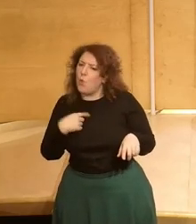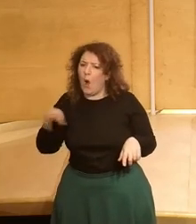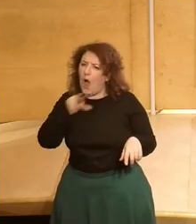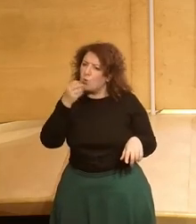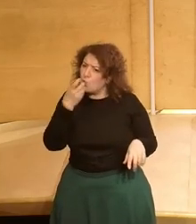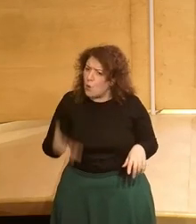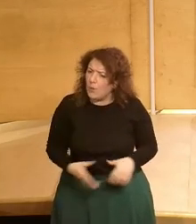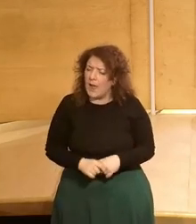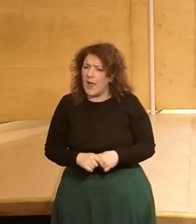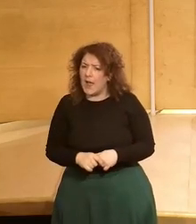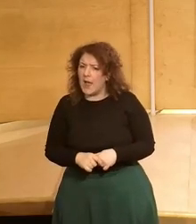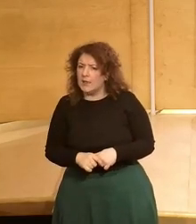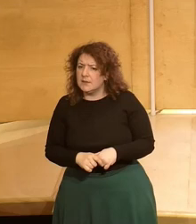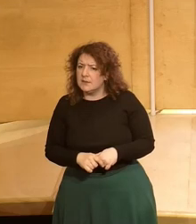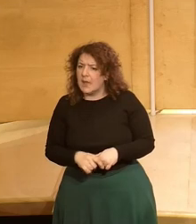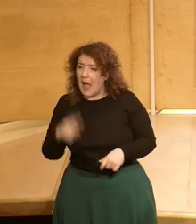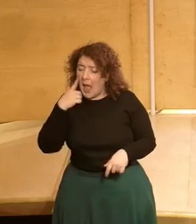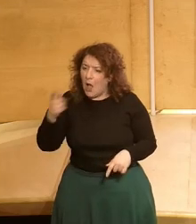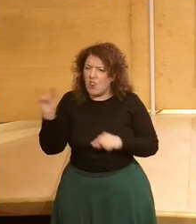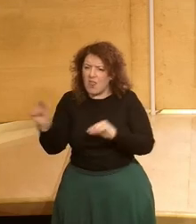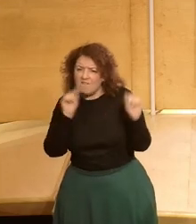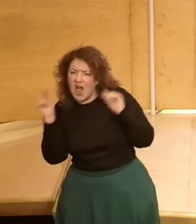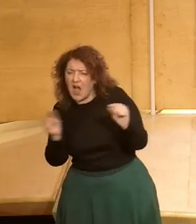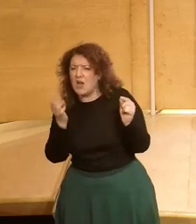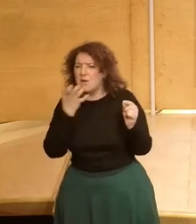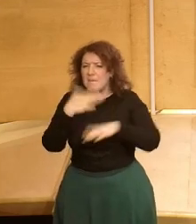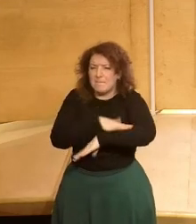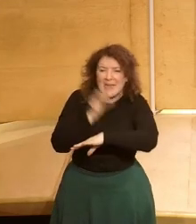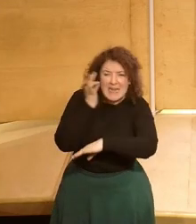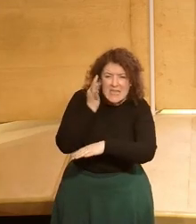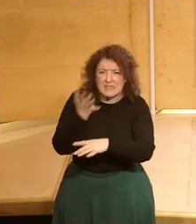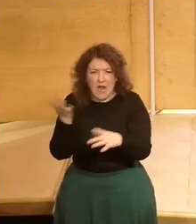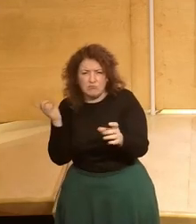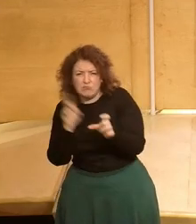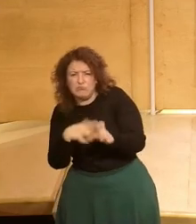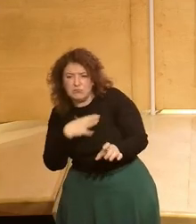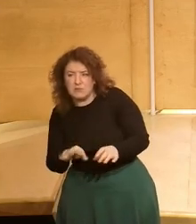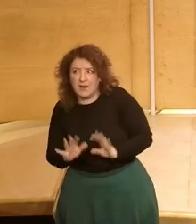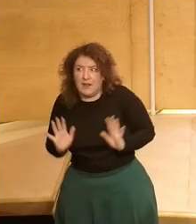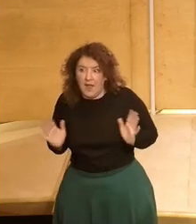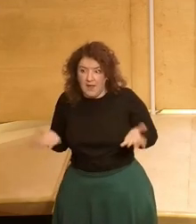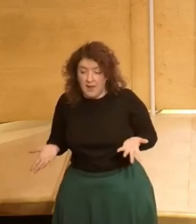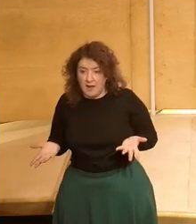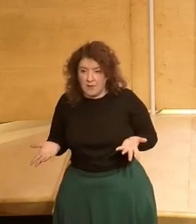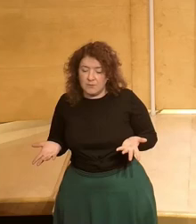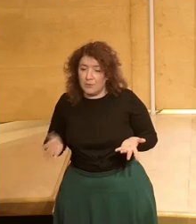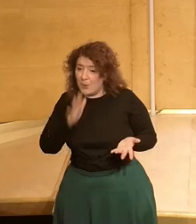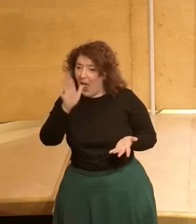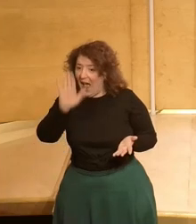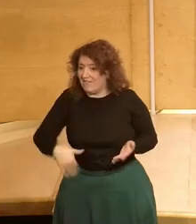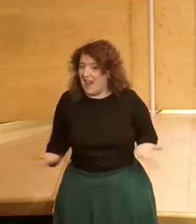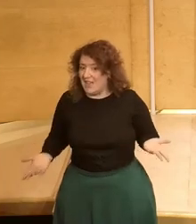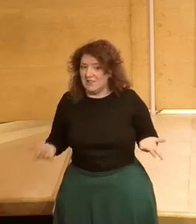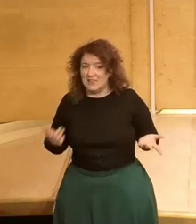hablas o te veo ahí como debatiendo pues eso con ministras y tal y dices claro porque al final